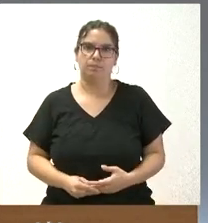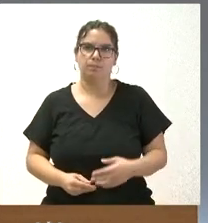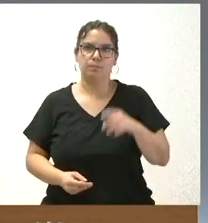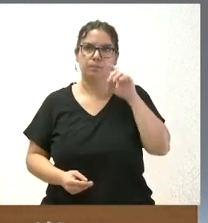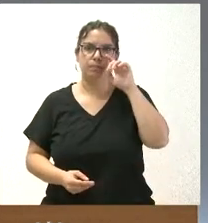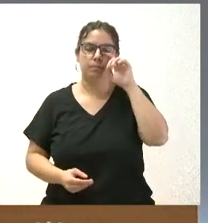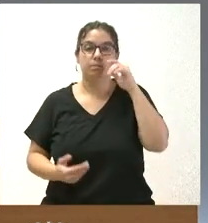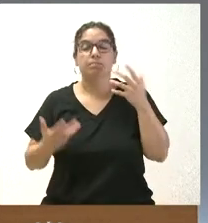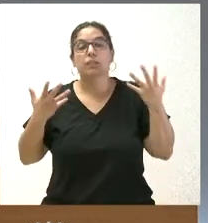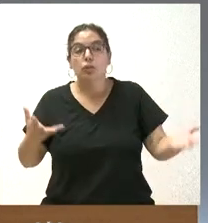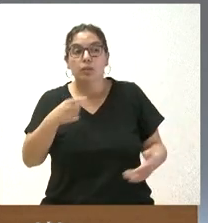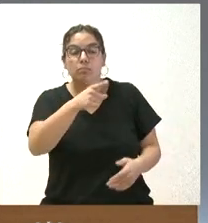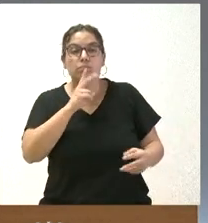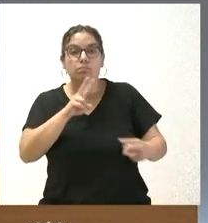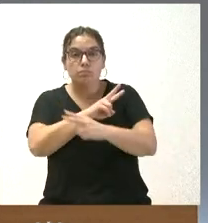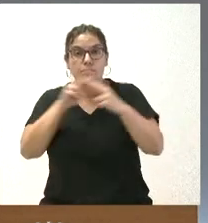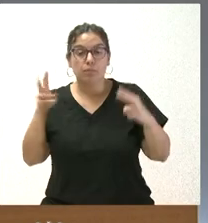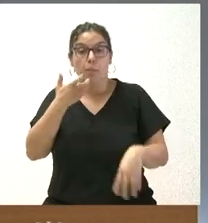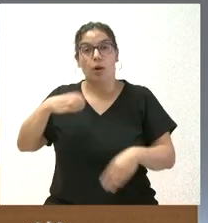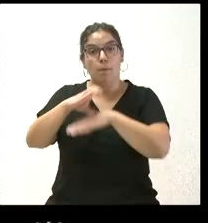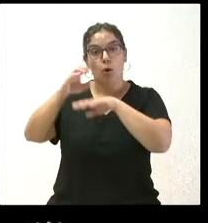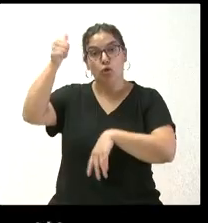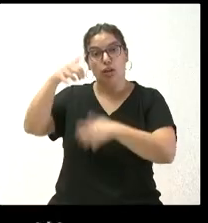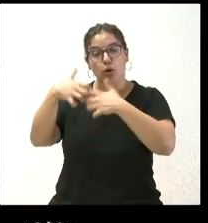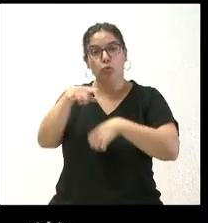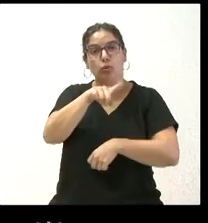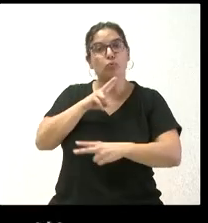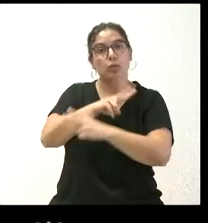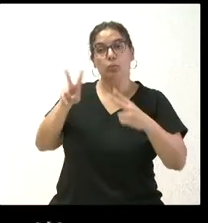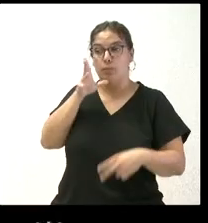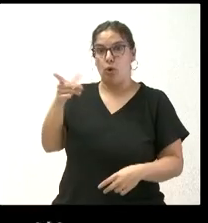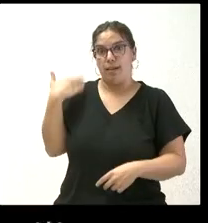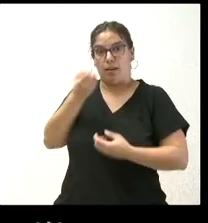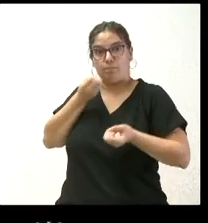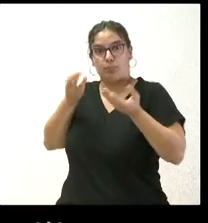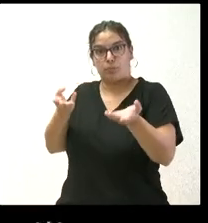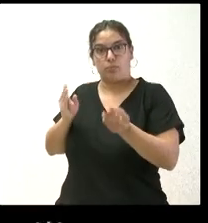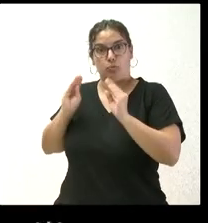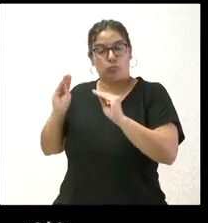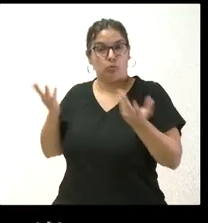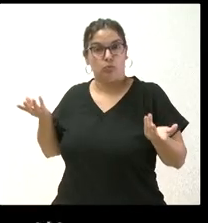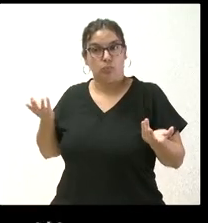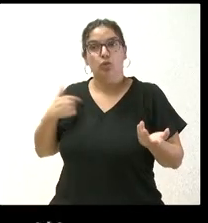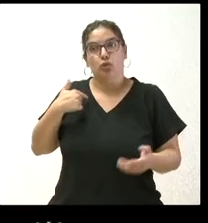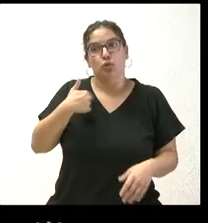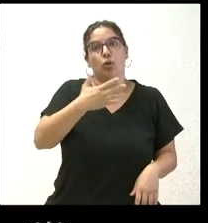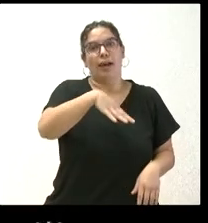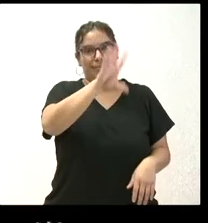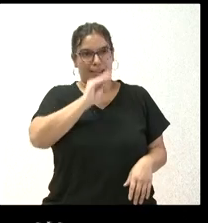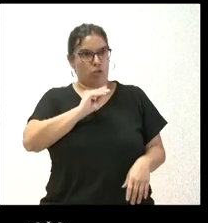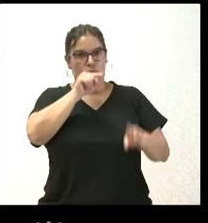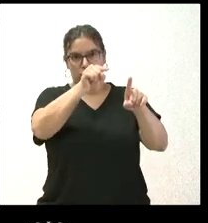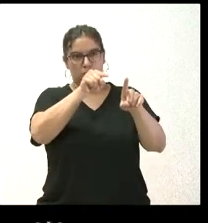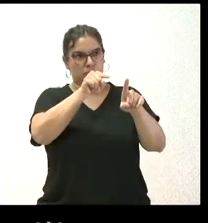Entonces, ¿qué le puede decir, por ejemplo, al consejero de Industria sobre lo manifestado ayer? Yo entiendo lo que nos traslada, pero